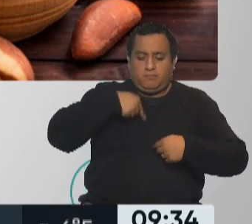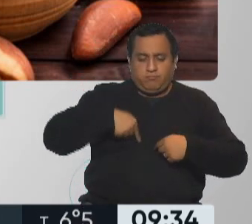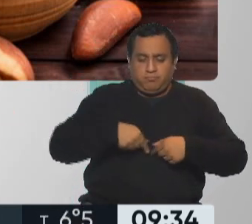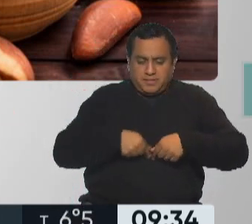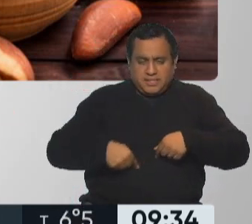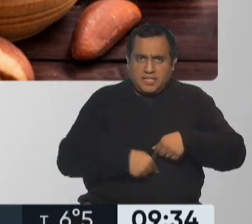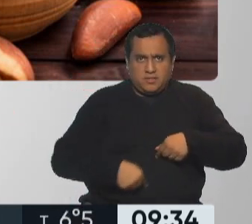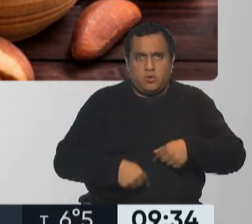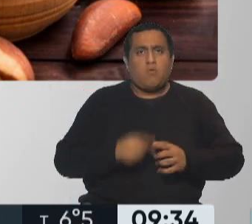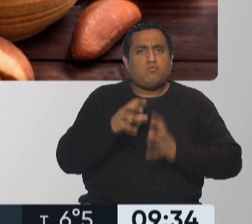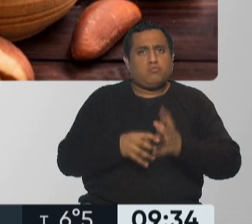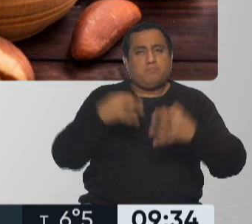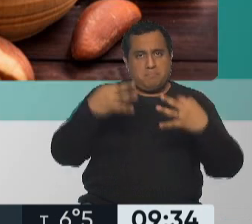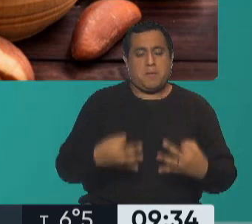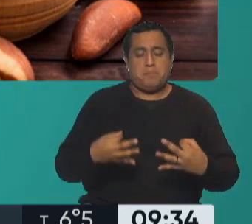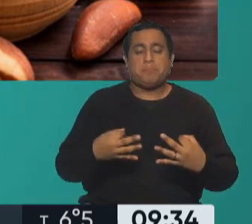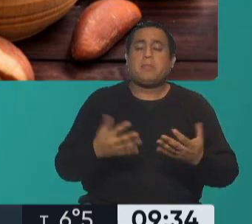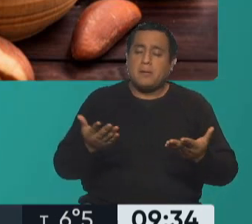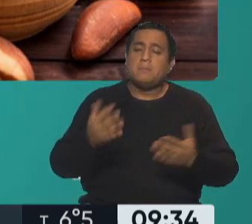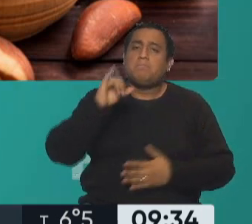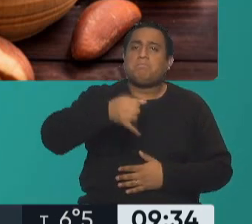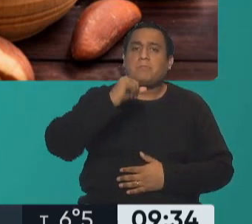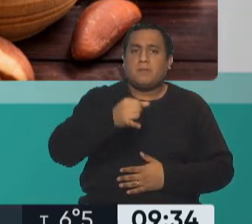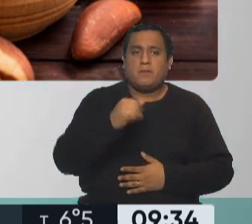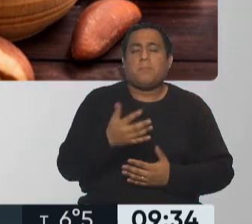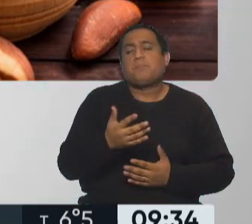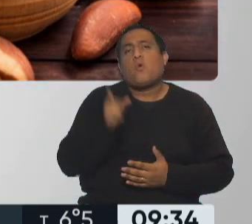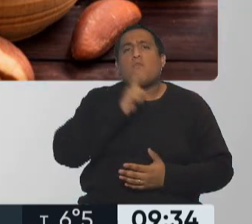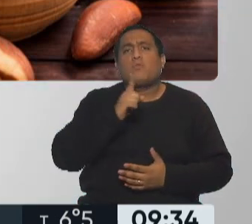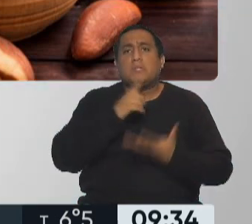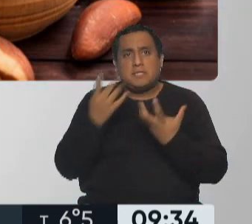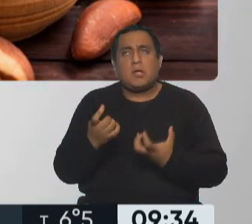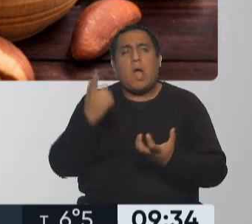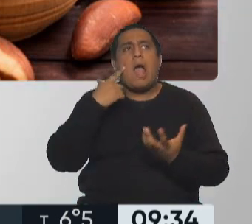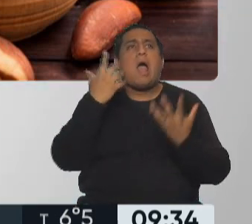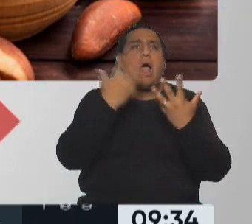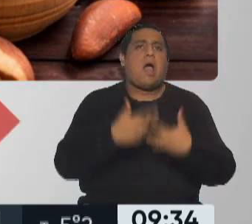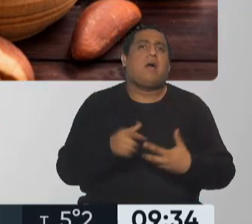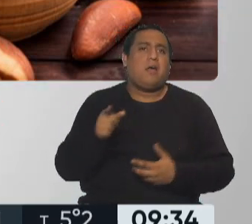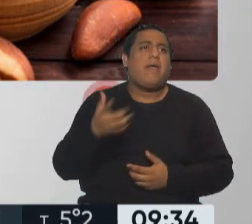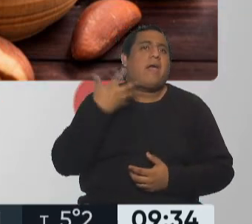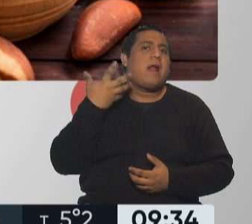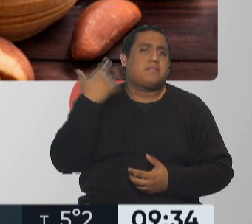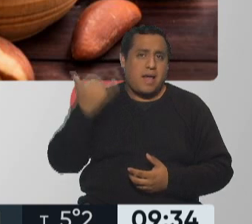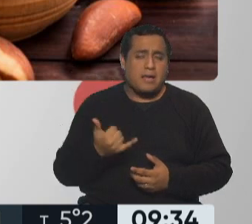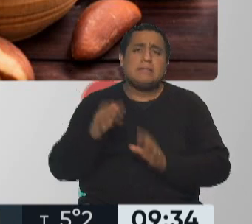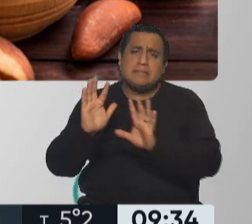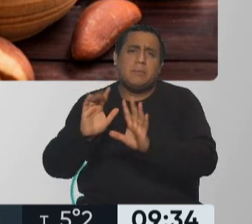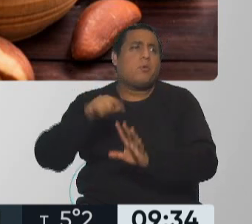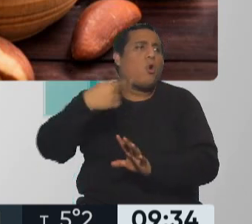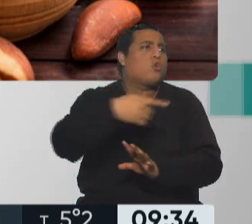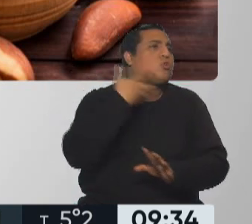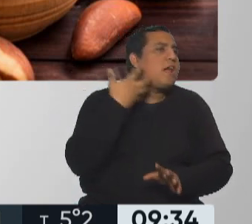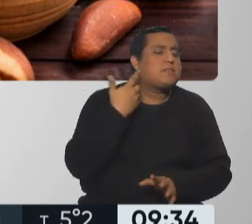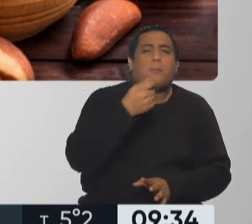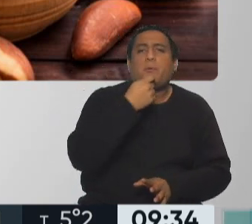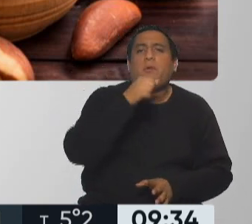Exactamente, porque a diferencia, si bien asociamos los frutos secos a una fuente de grasa, a diferencia de otras materias grasas, como puede